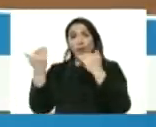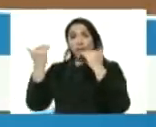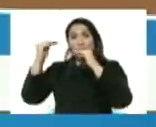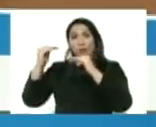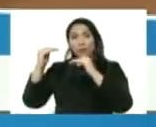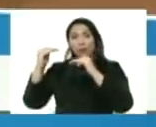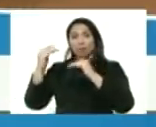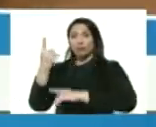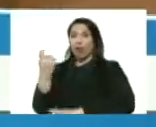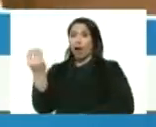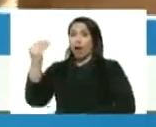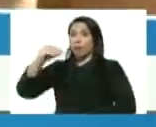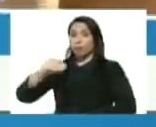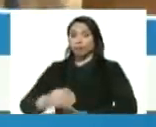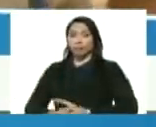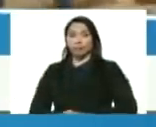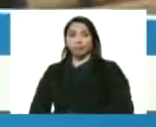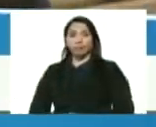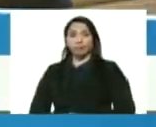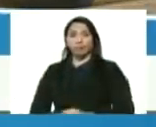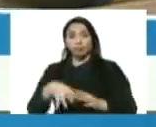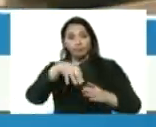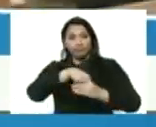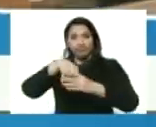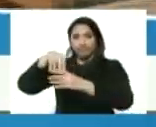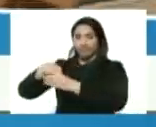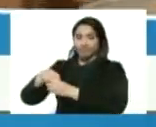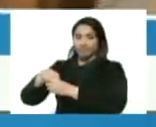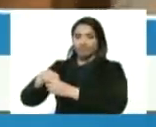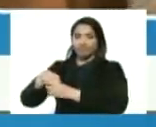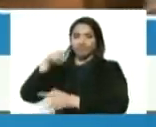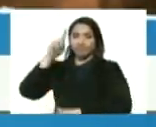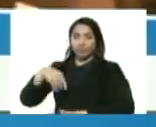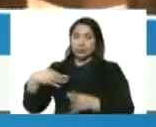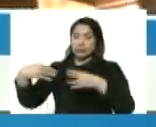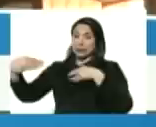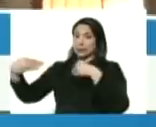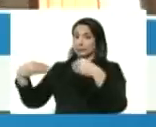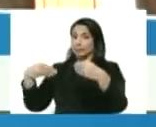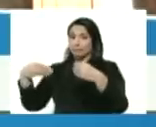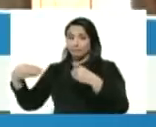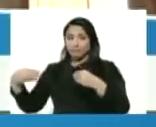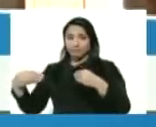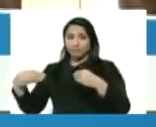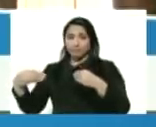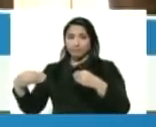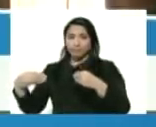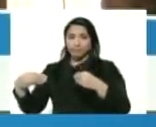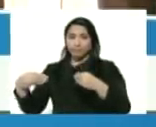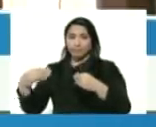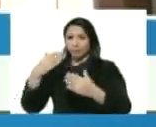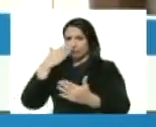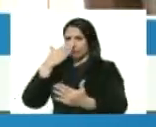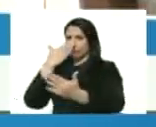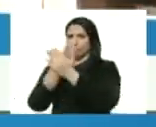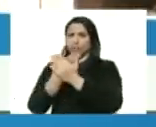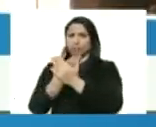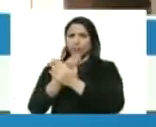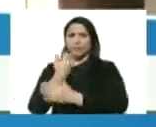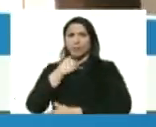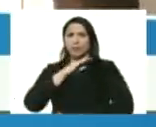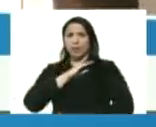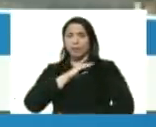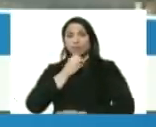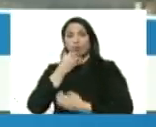que vienen de la cuarentena y de la flexibilización en el enfrentamiento de la pandemia